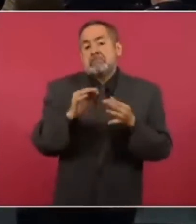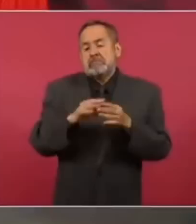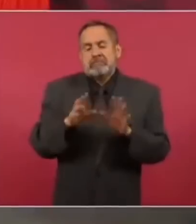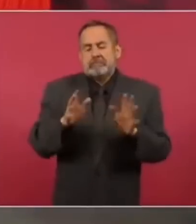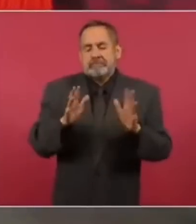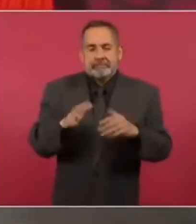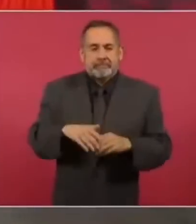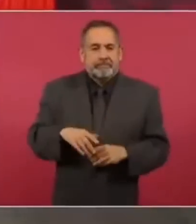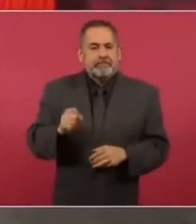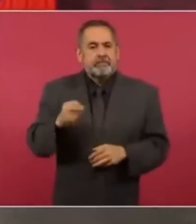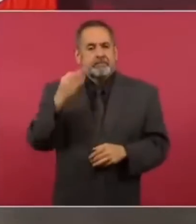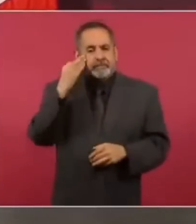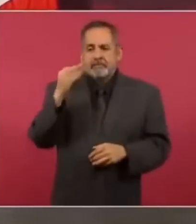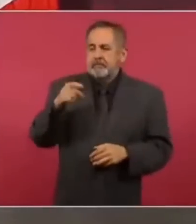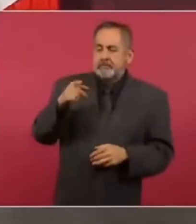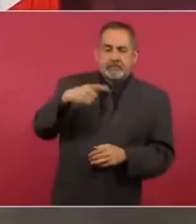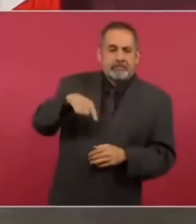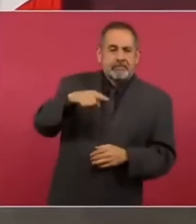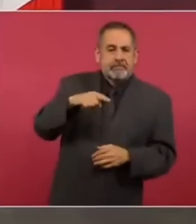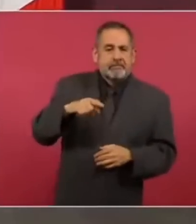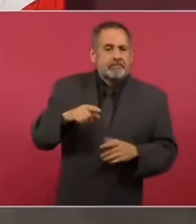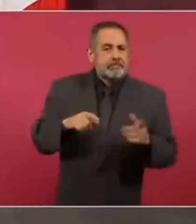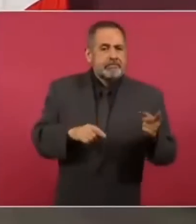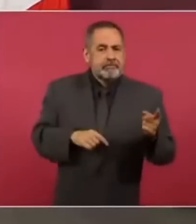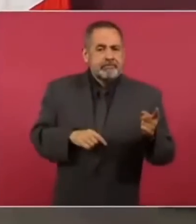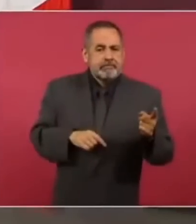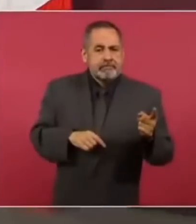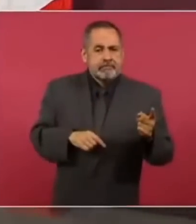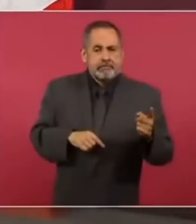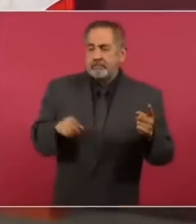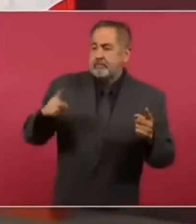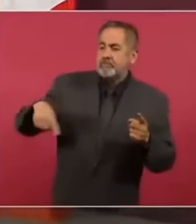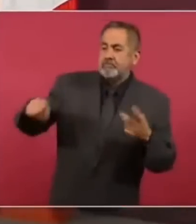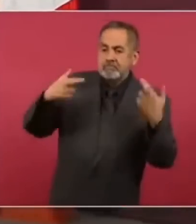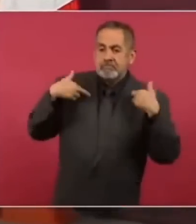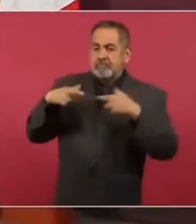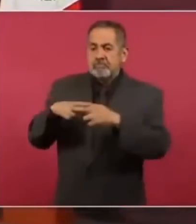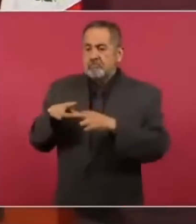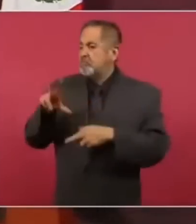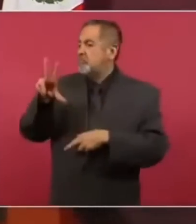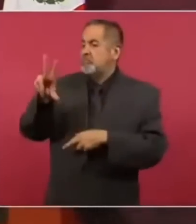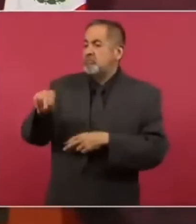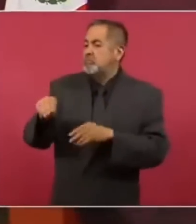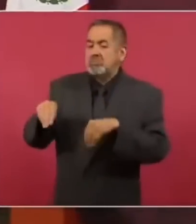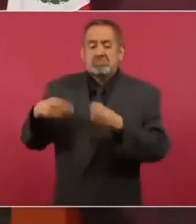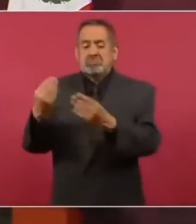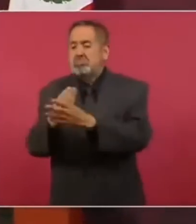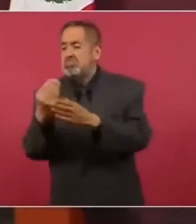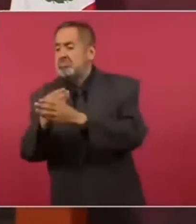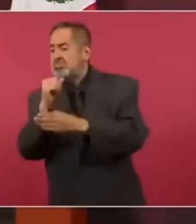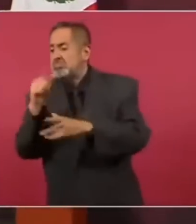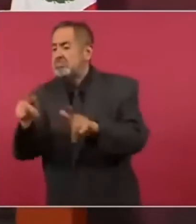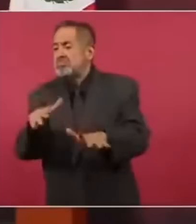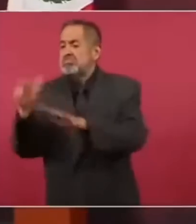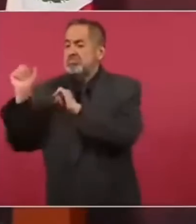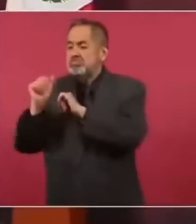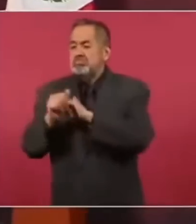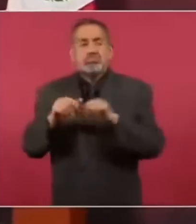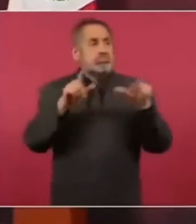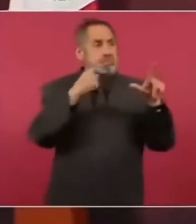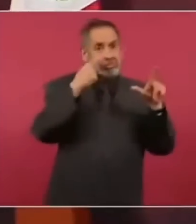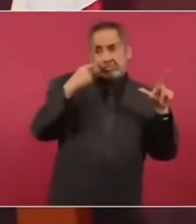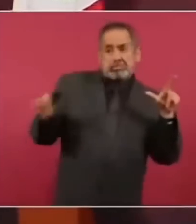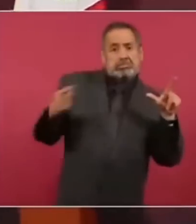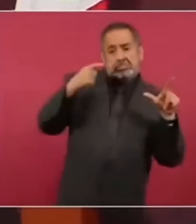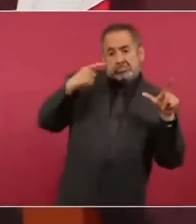en que no daban clases los maestros. Algunos se deben de acordarse.